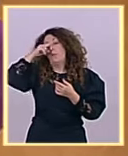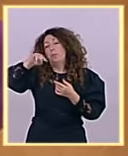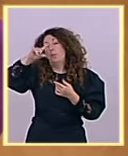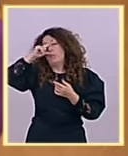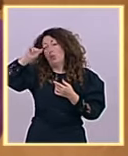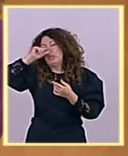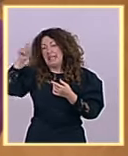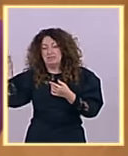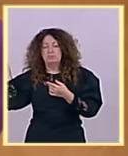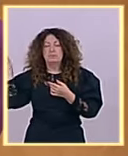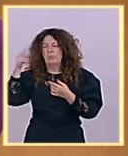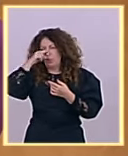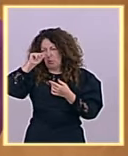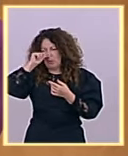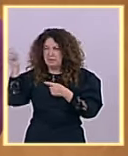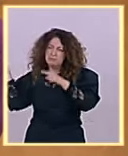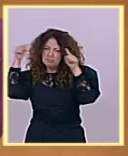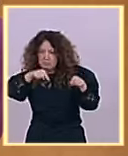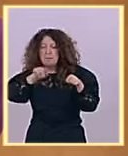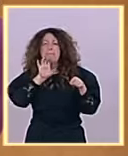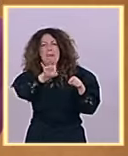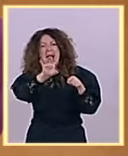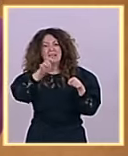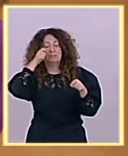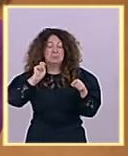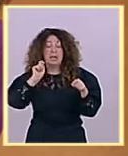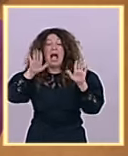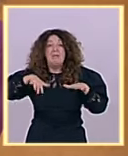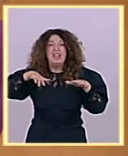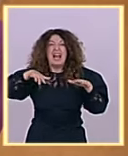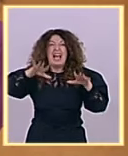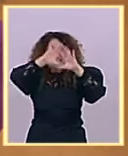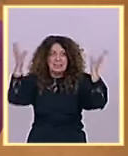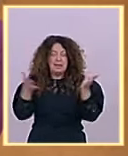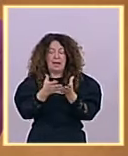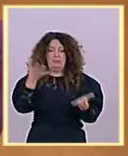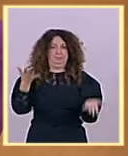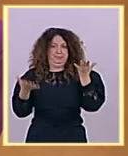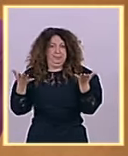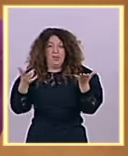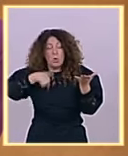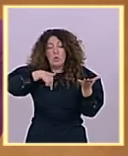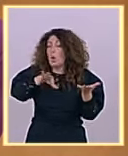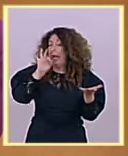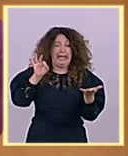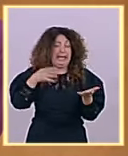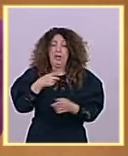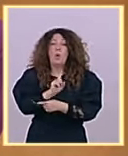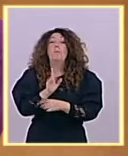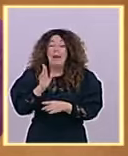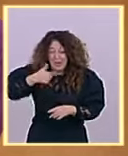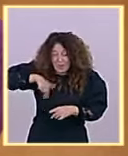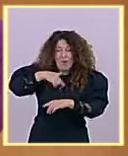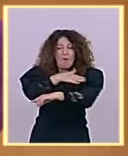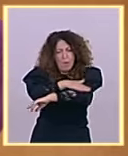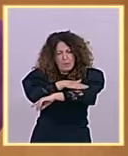eso no se puede elegir desgraciadamente lo que sí podemos elegir los gobernantes es cómo afrontamos esos distintos retos y